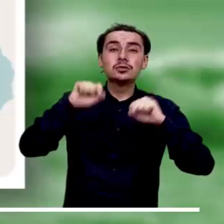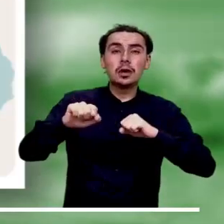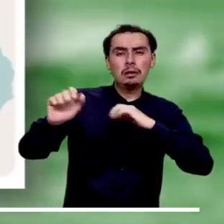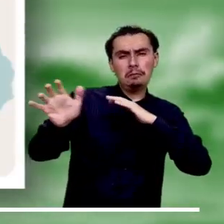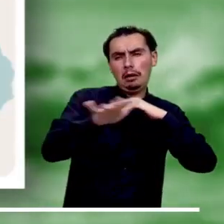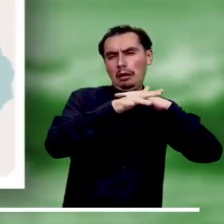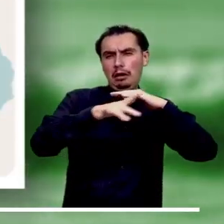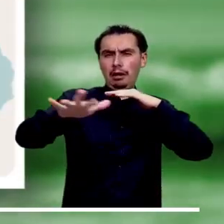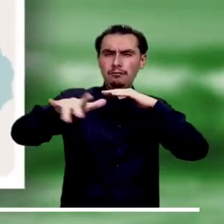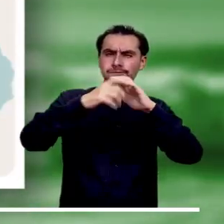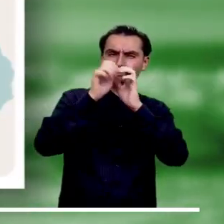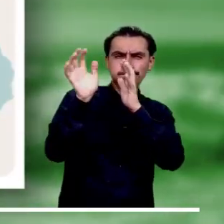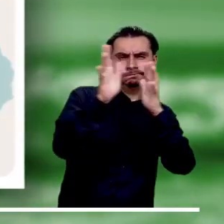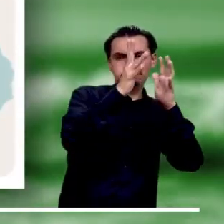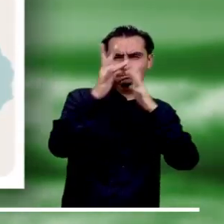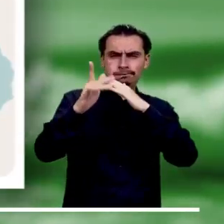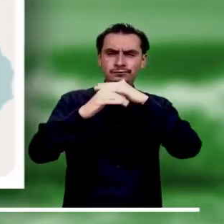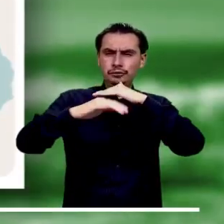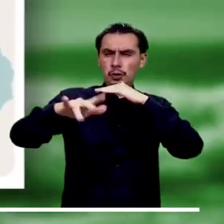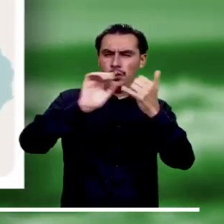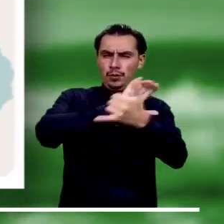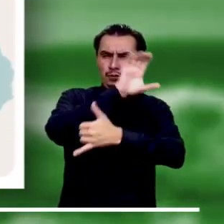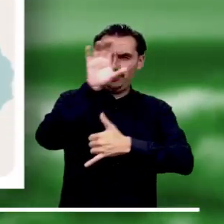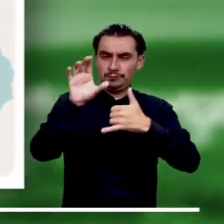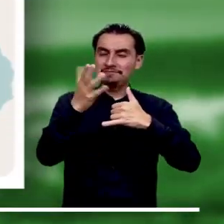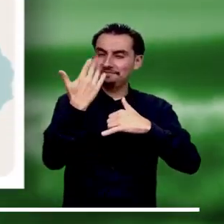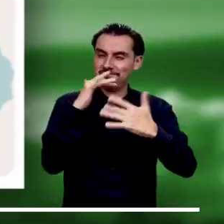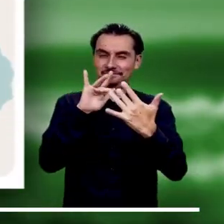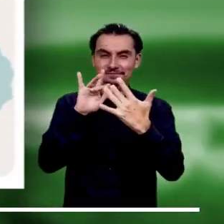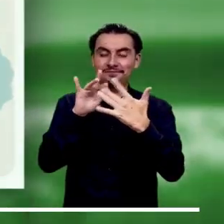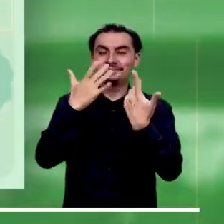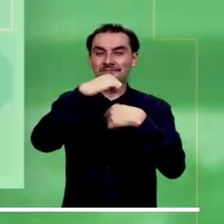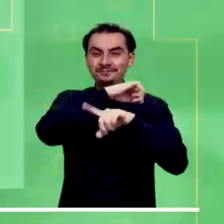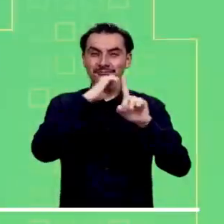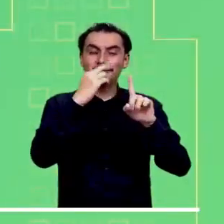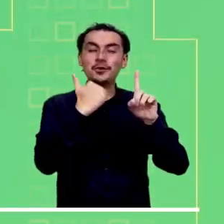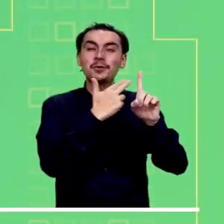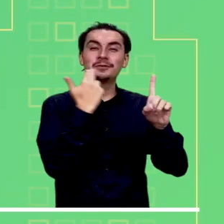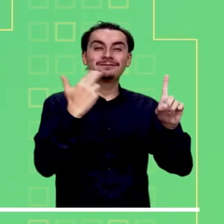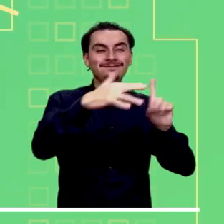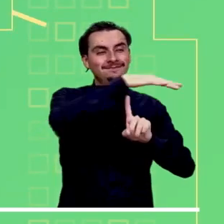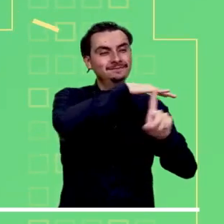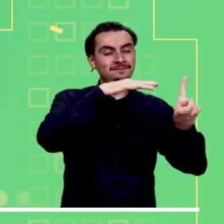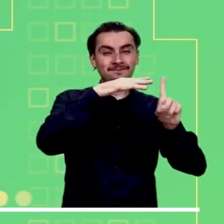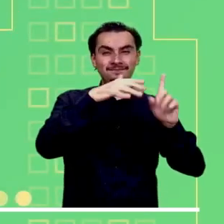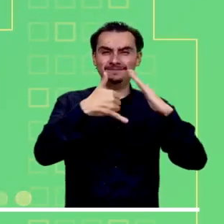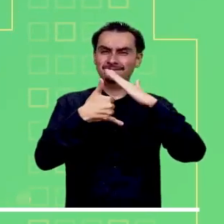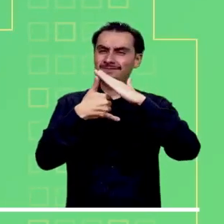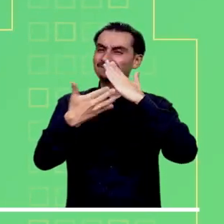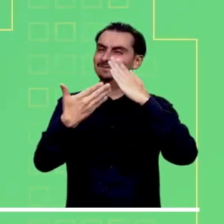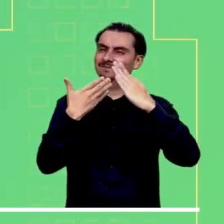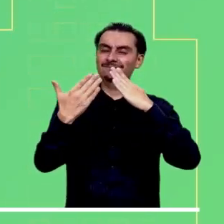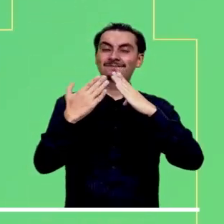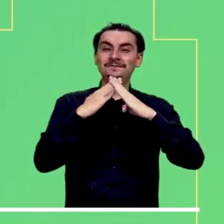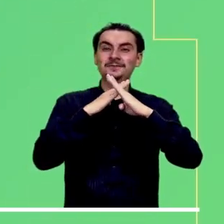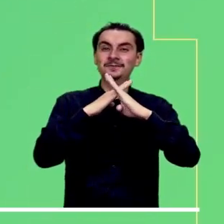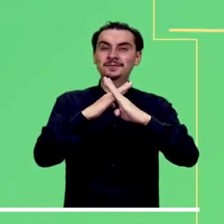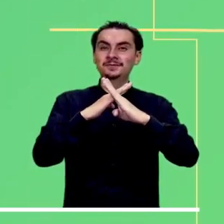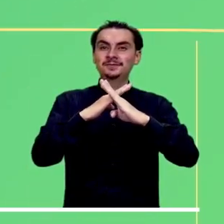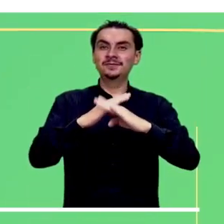Alerta naranja por viento y oleaje en el centro del Mar Caribe. Síguenos en nuestras redes sociales.